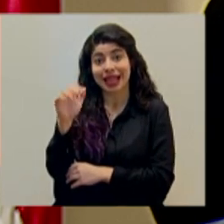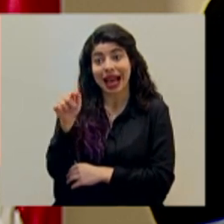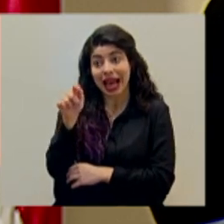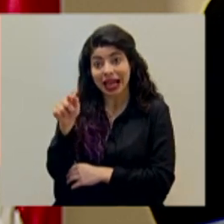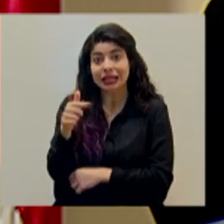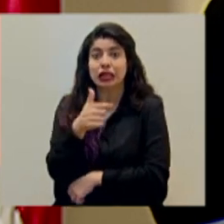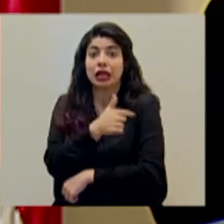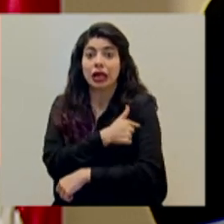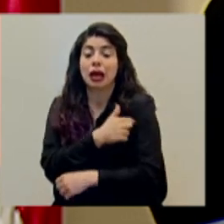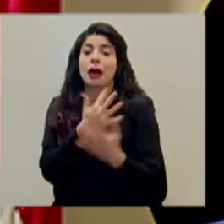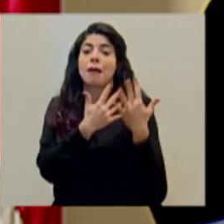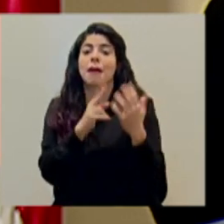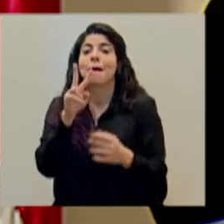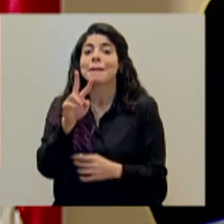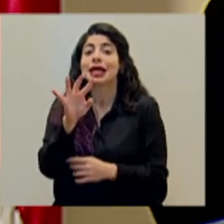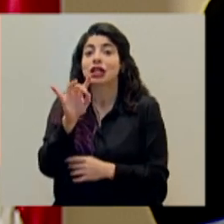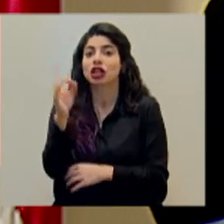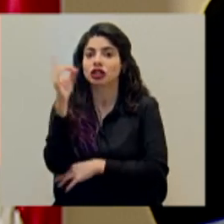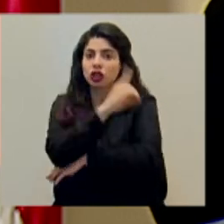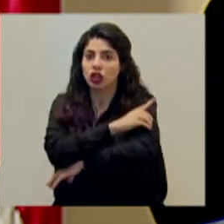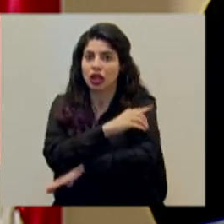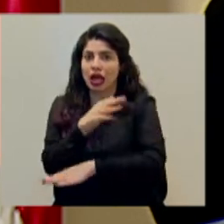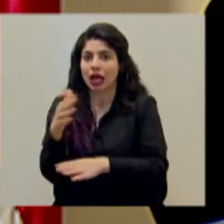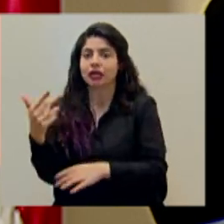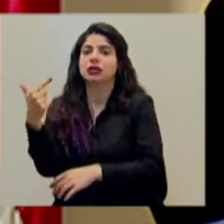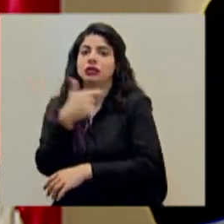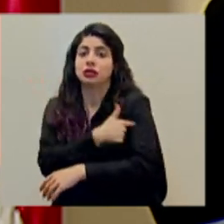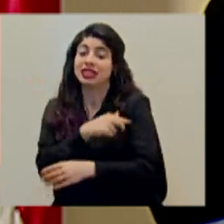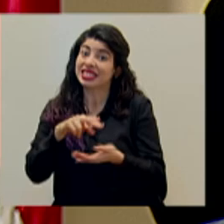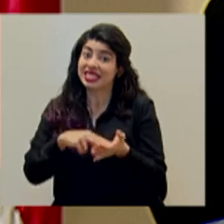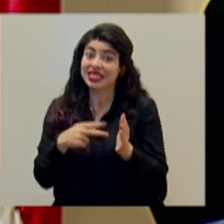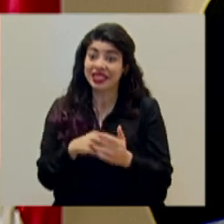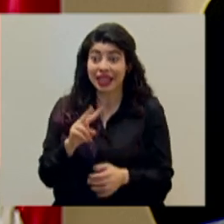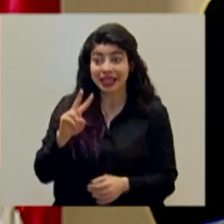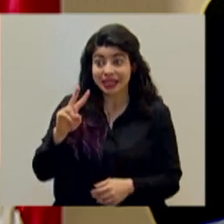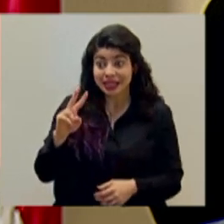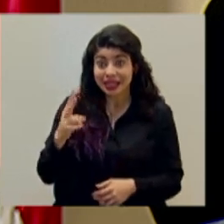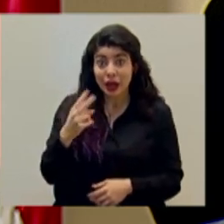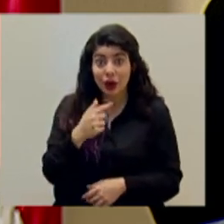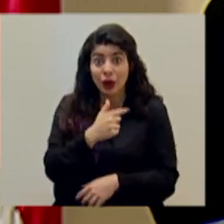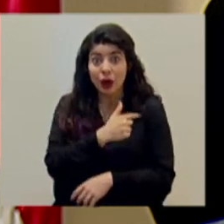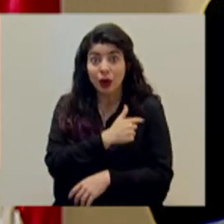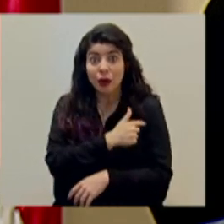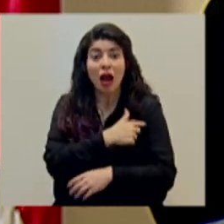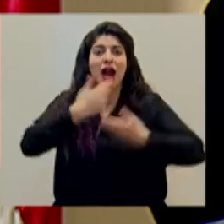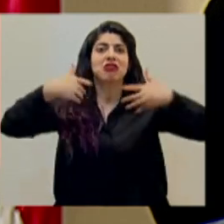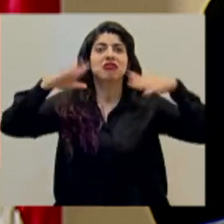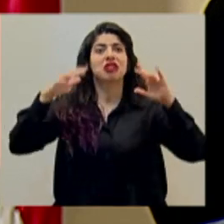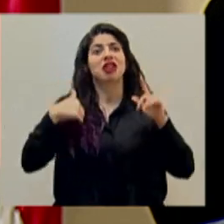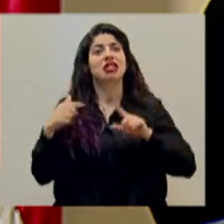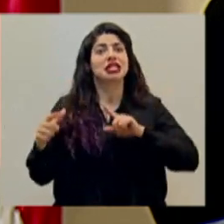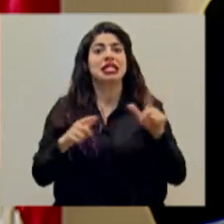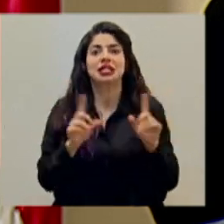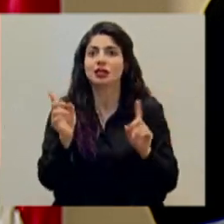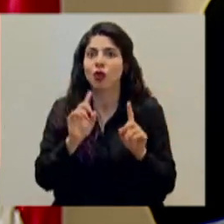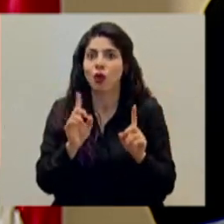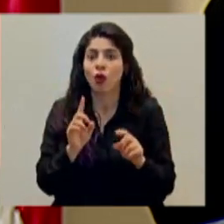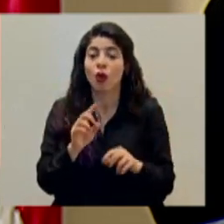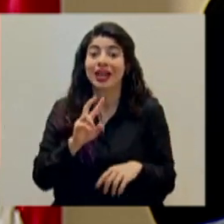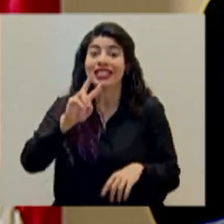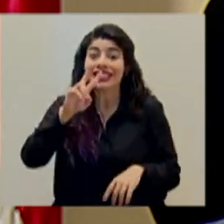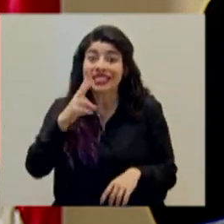la segunda dosis. Y recordando que no es que se aplica la segunda dosis y ya la persona salió completamente ya con las defensas. Tiene que esperar todavía